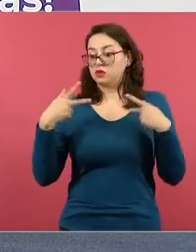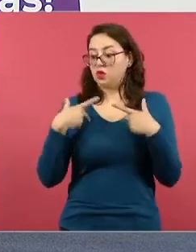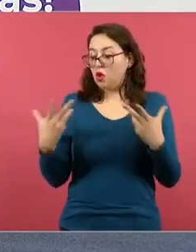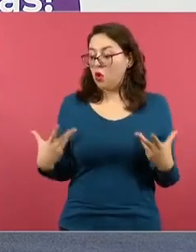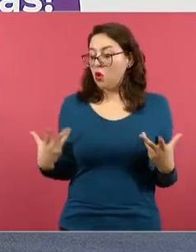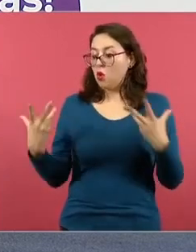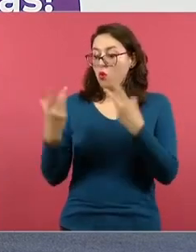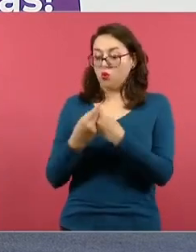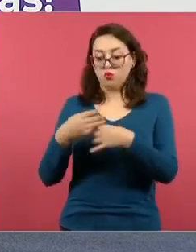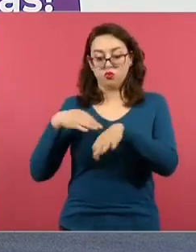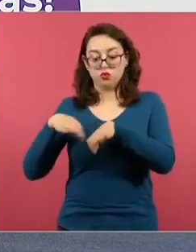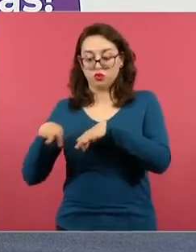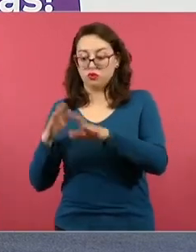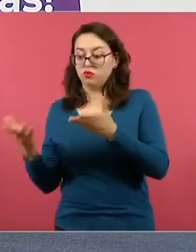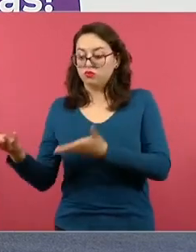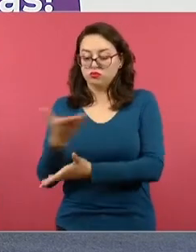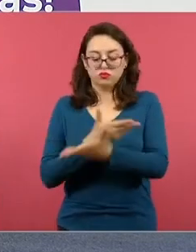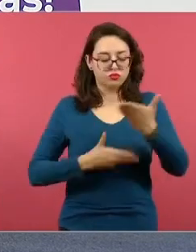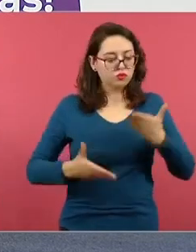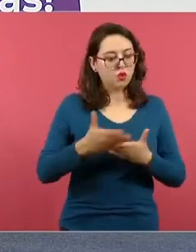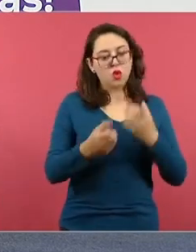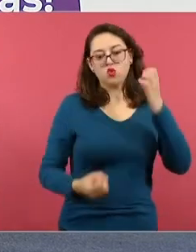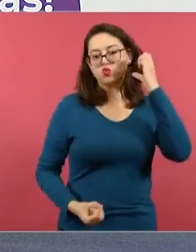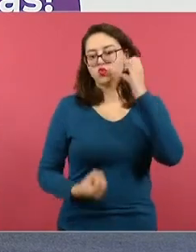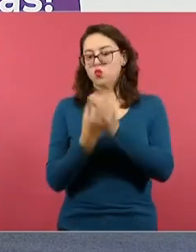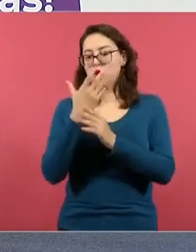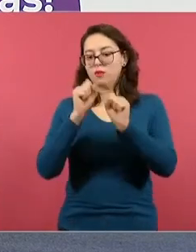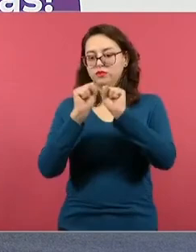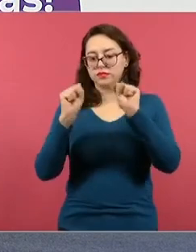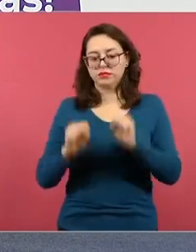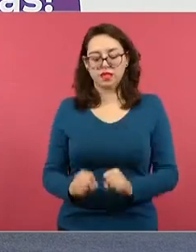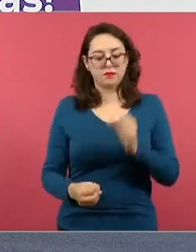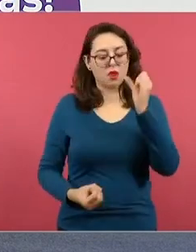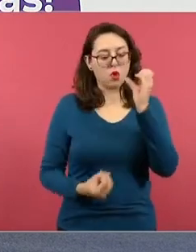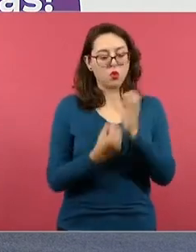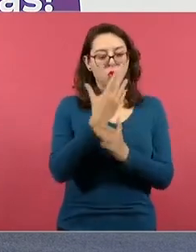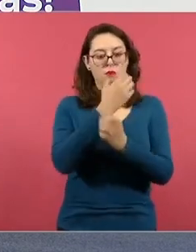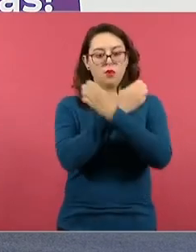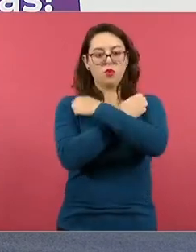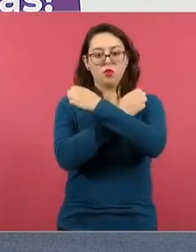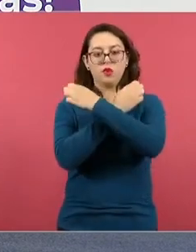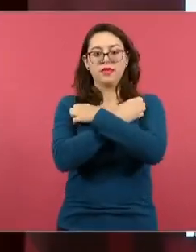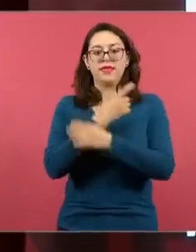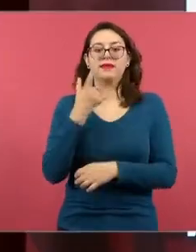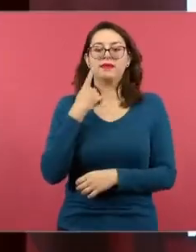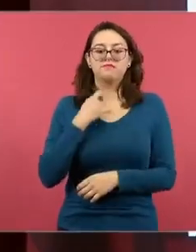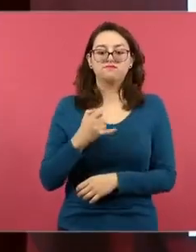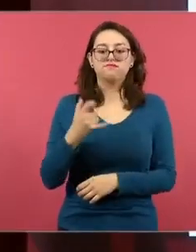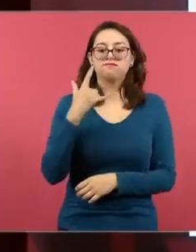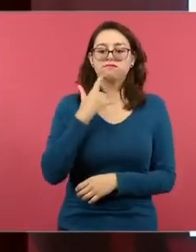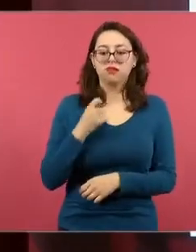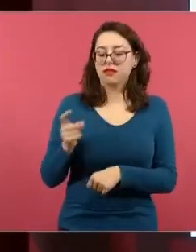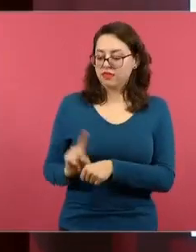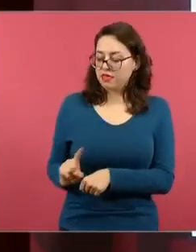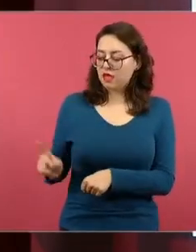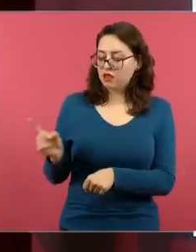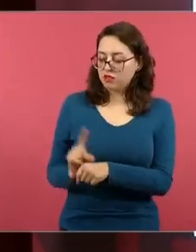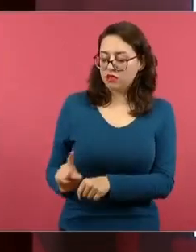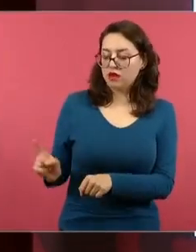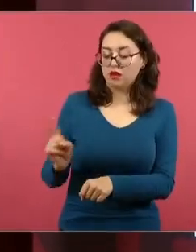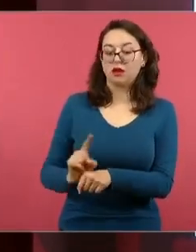proyecto, a todos los innovadores, a los que nos esforzamos día a día, primero con la convocatoria,